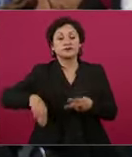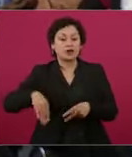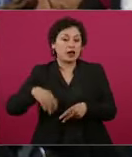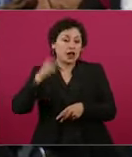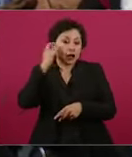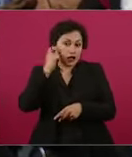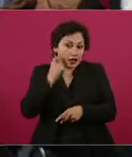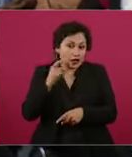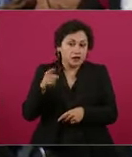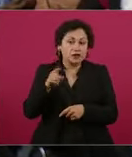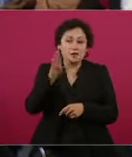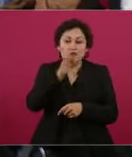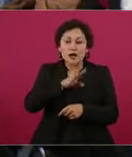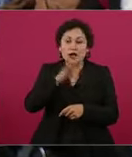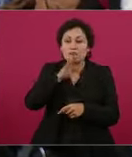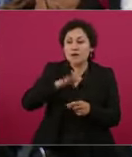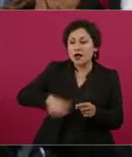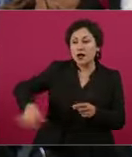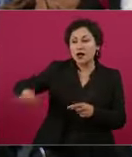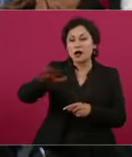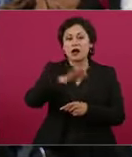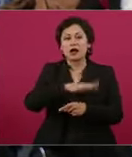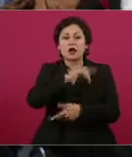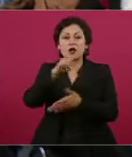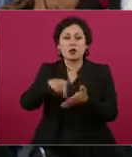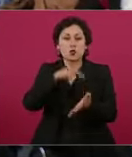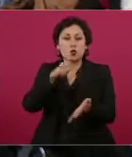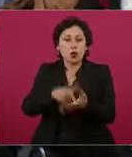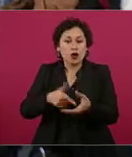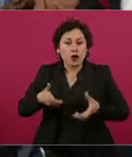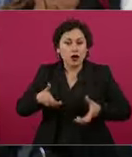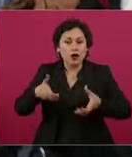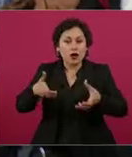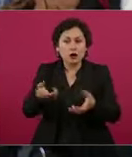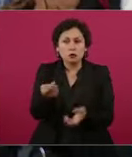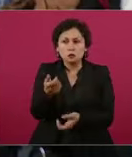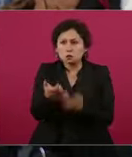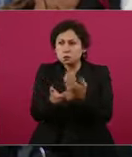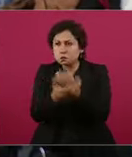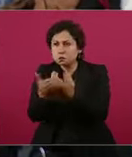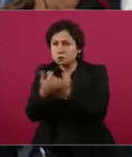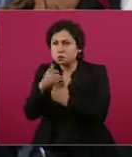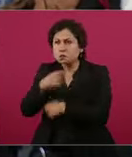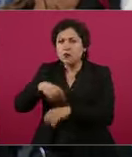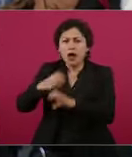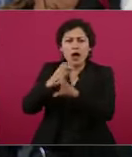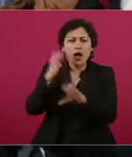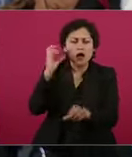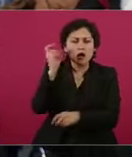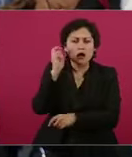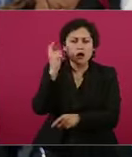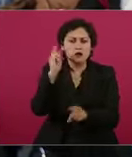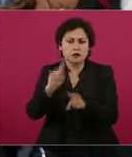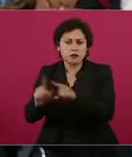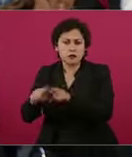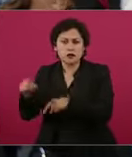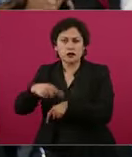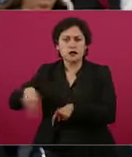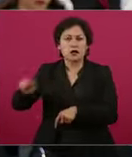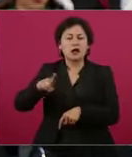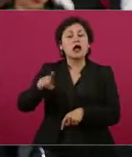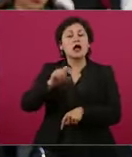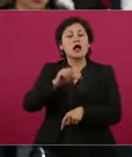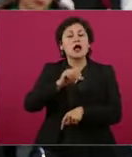vacía, los negocios cerrados, pocas personas en las calles y poco transporte público, mientras la alcaldesa Norma Otilia Hernández